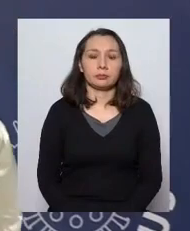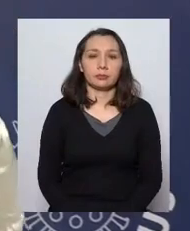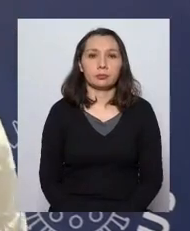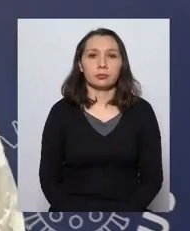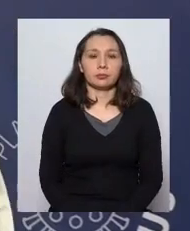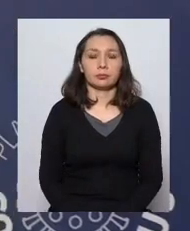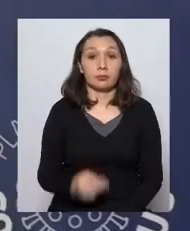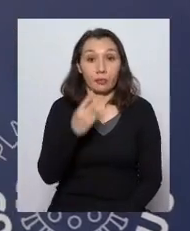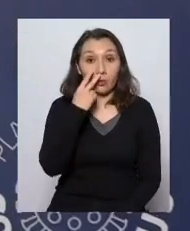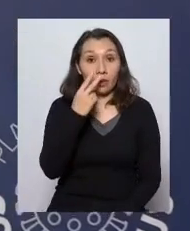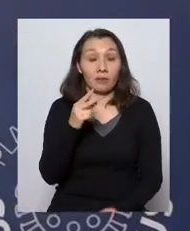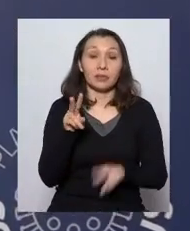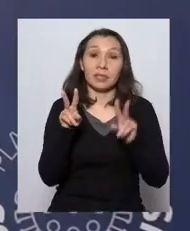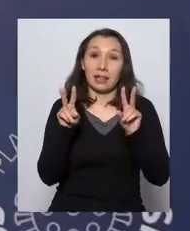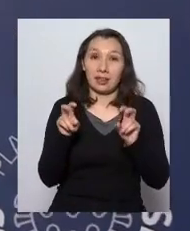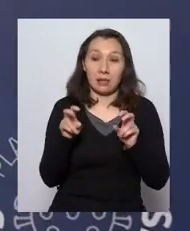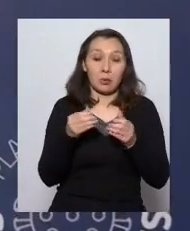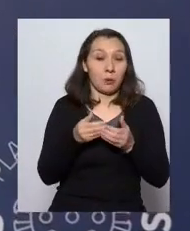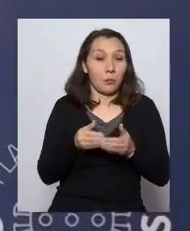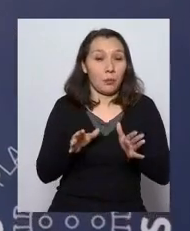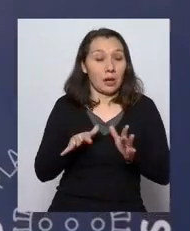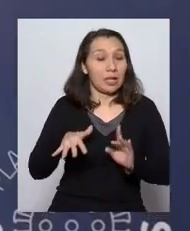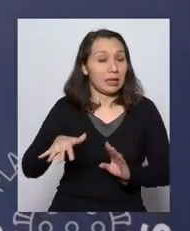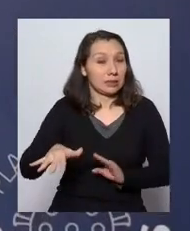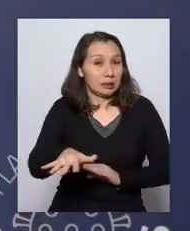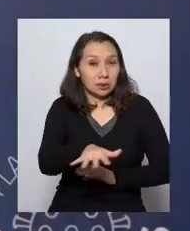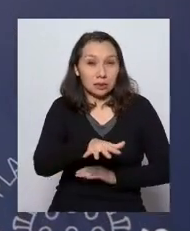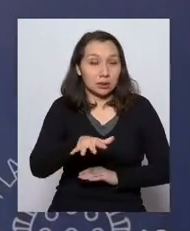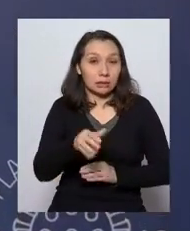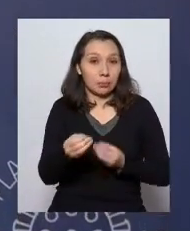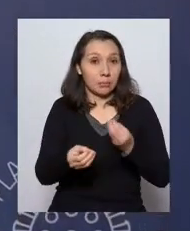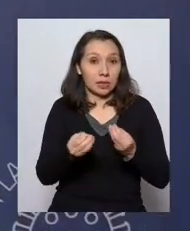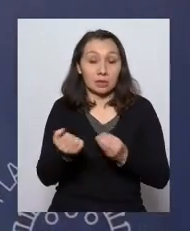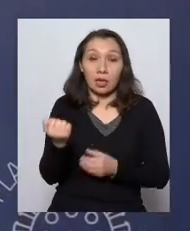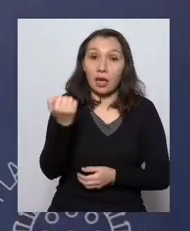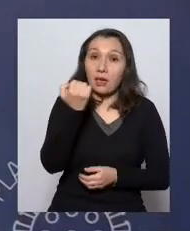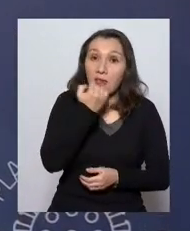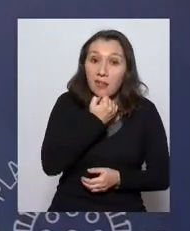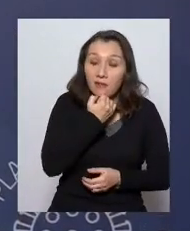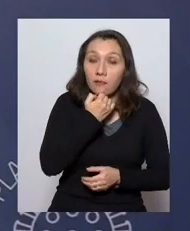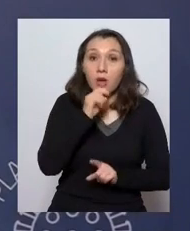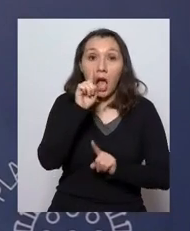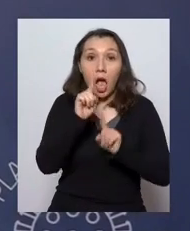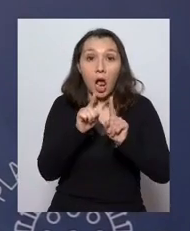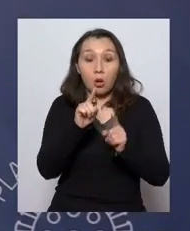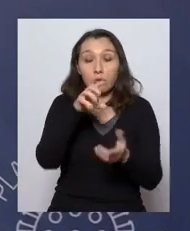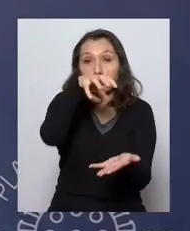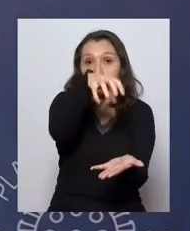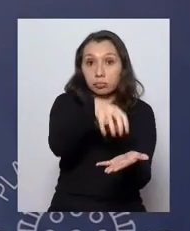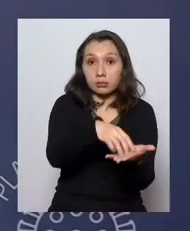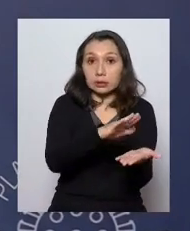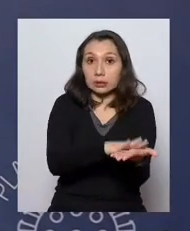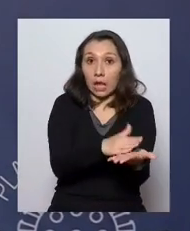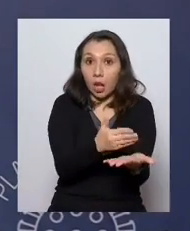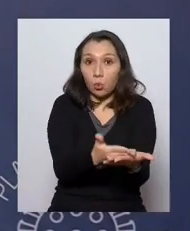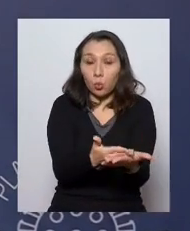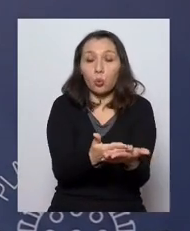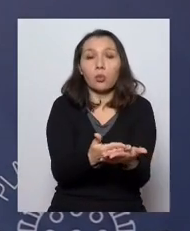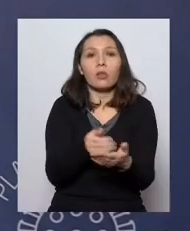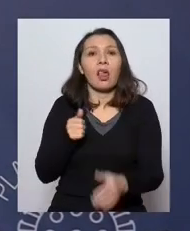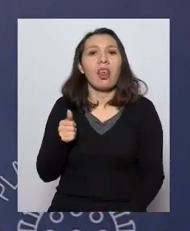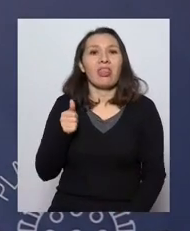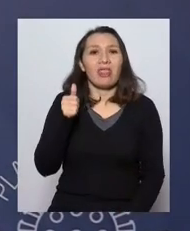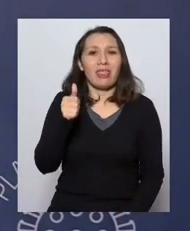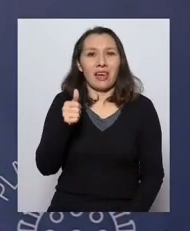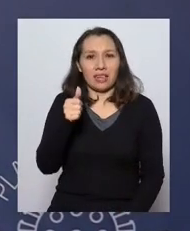A ver en relación a cualquier situación de algún error que se cometa en algún establecimiento de salud es el